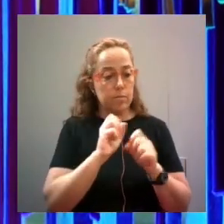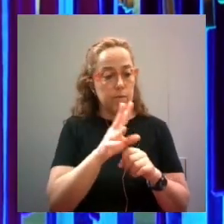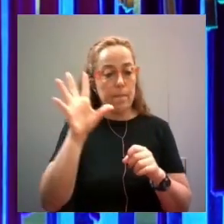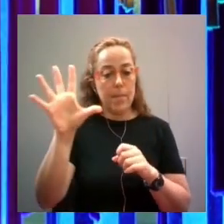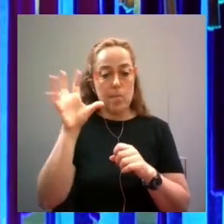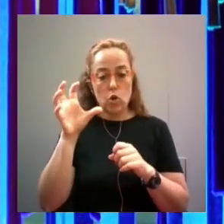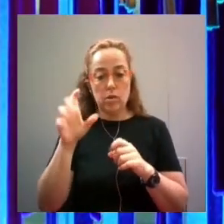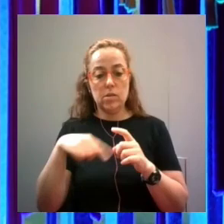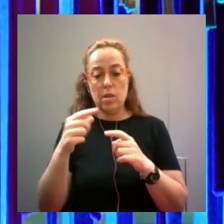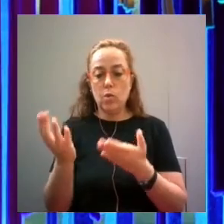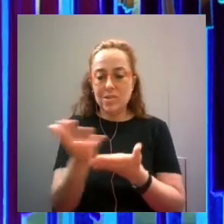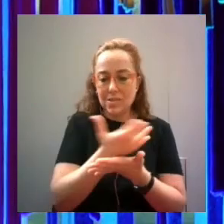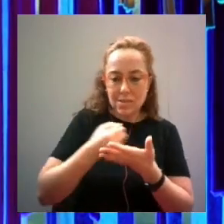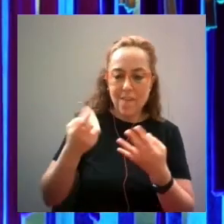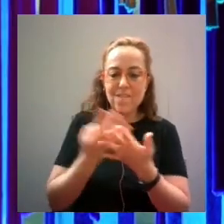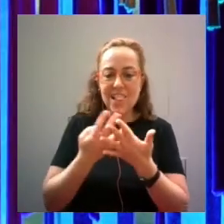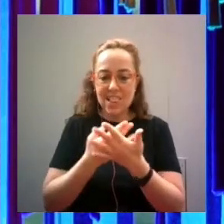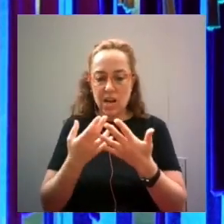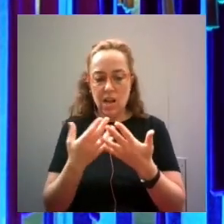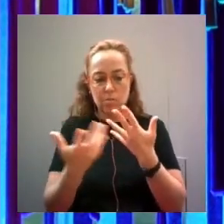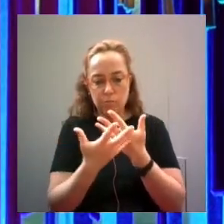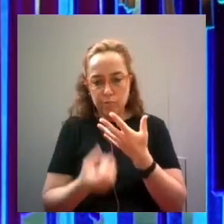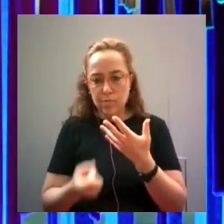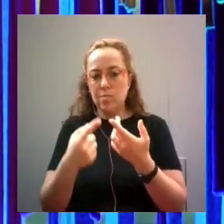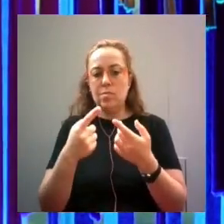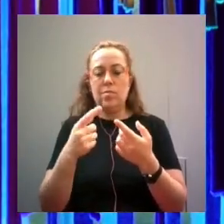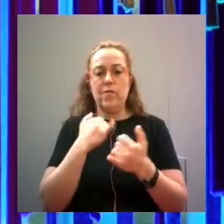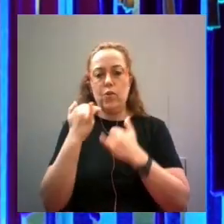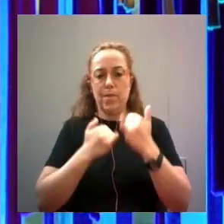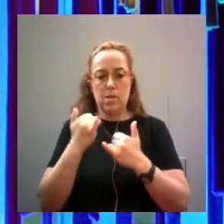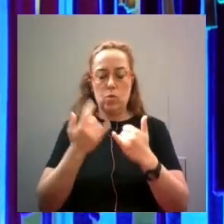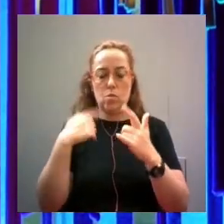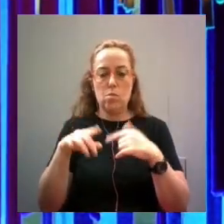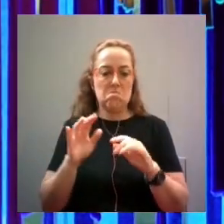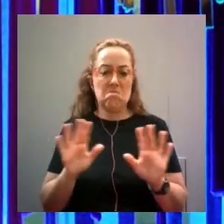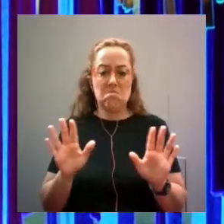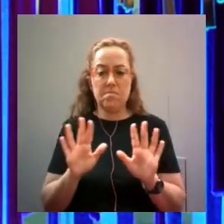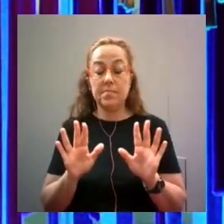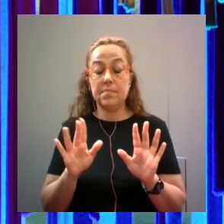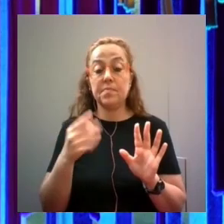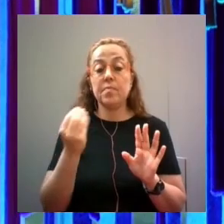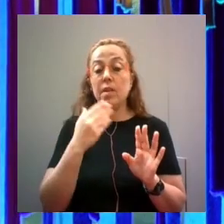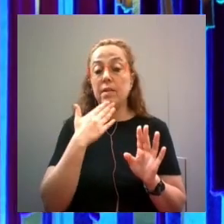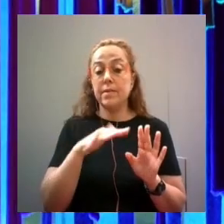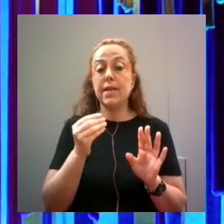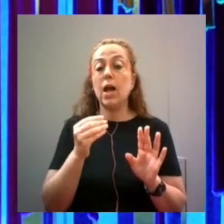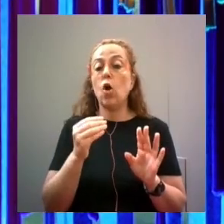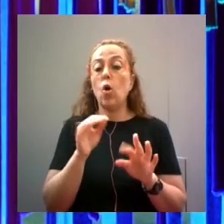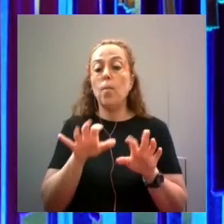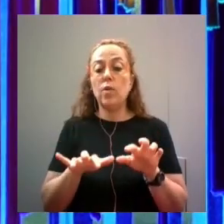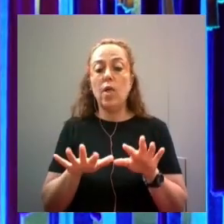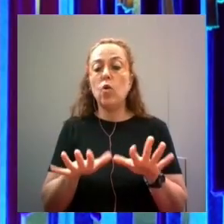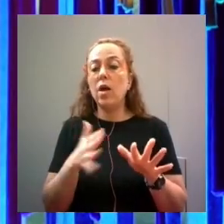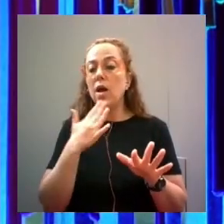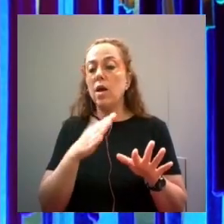datos y no es más que eso. Pero el comprender que es una computadora, el entender que puede resolver